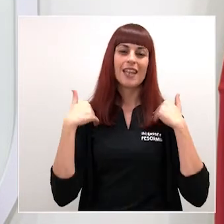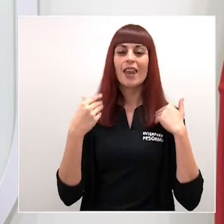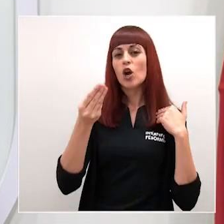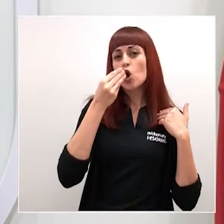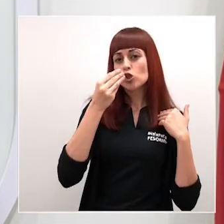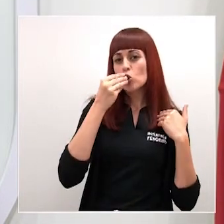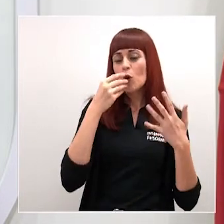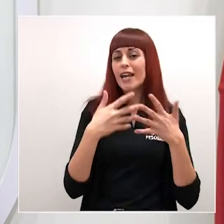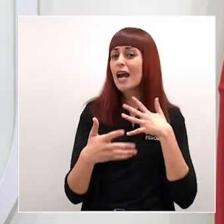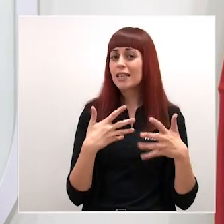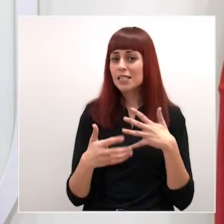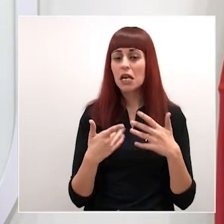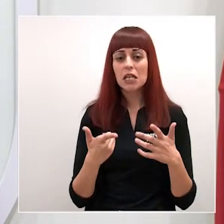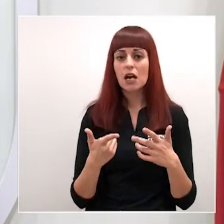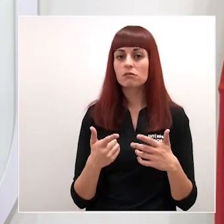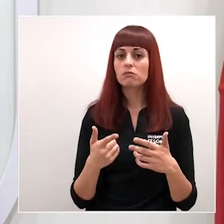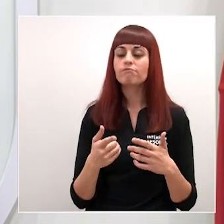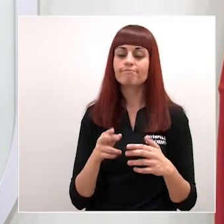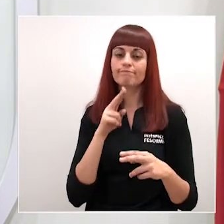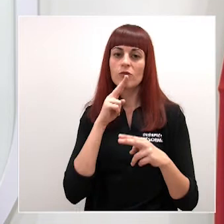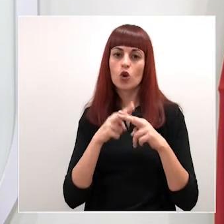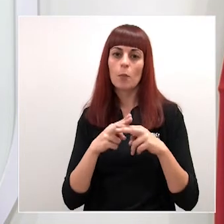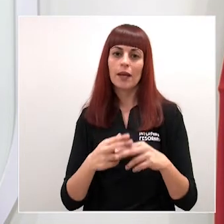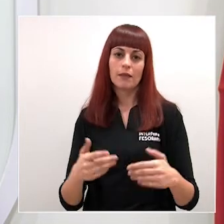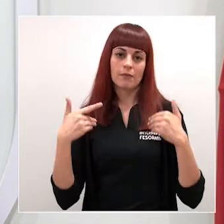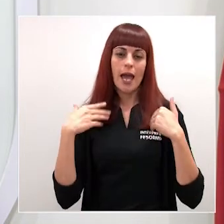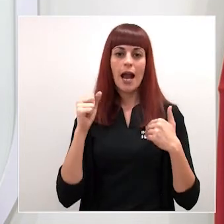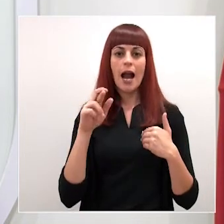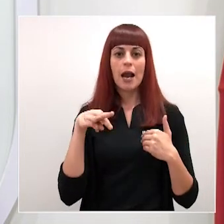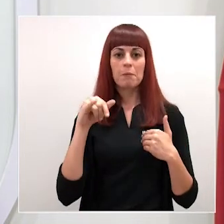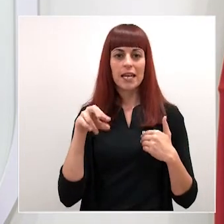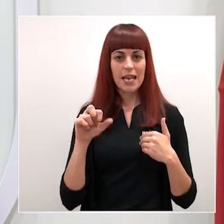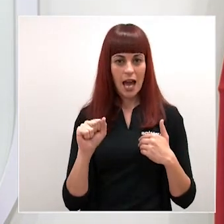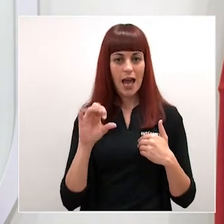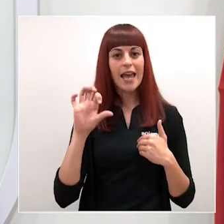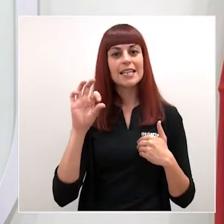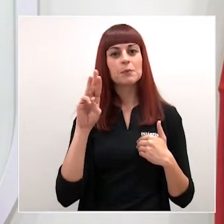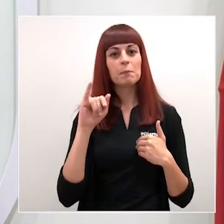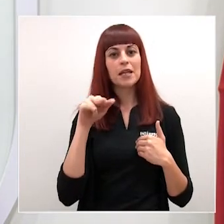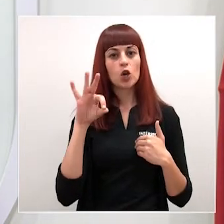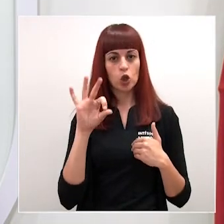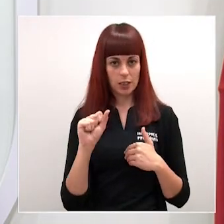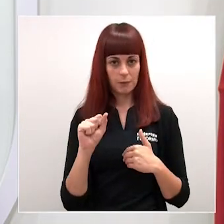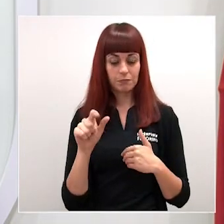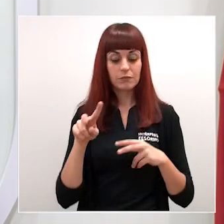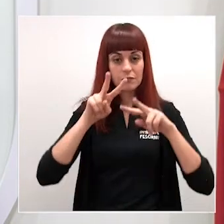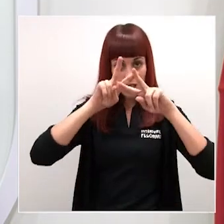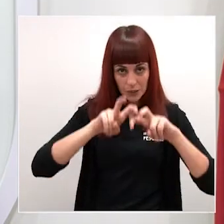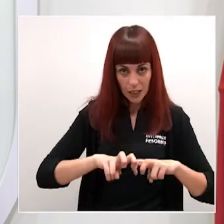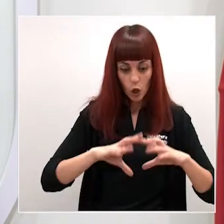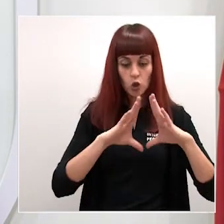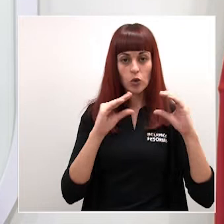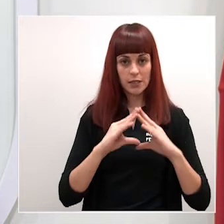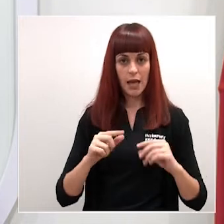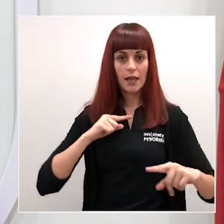artesanía seguirán bajo la dirección de Carolina Espinosa en la Consejería de Empleo Investigación y Universidades la